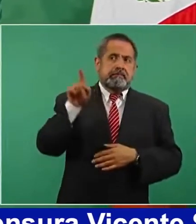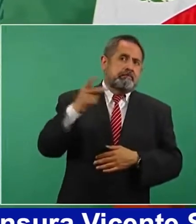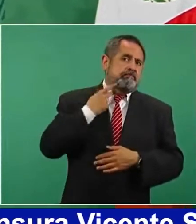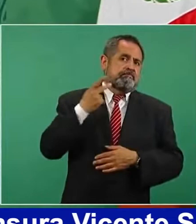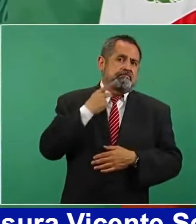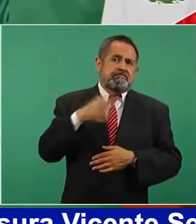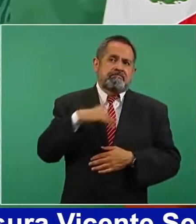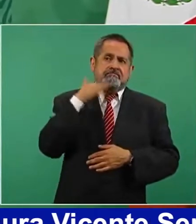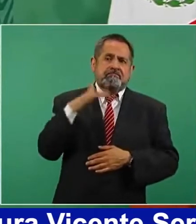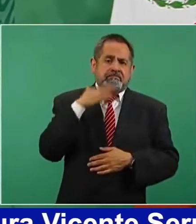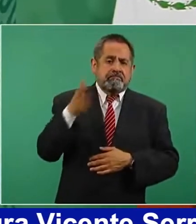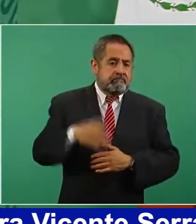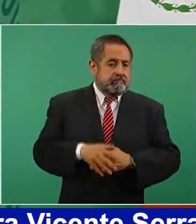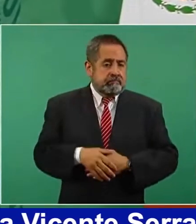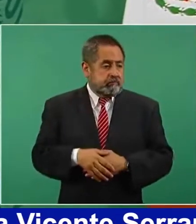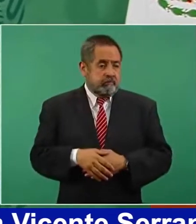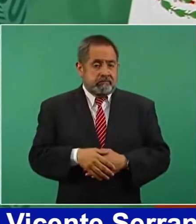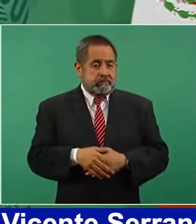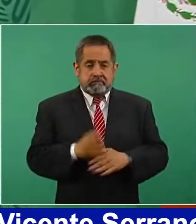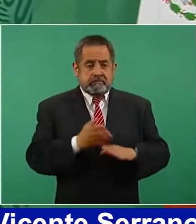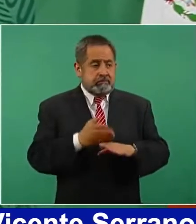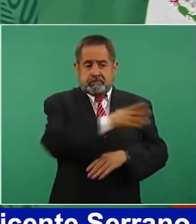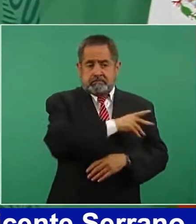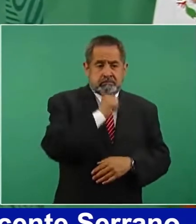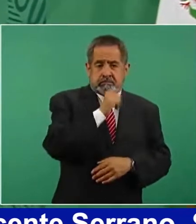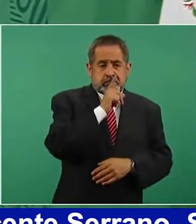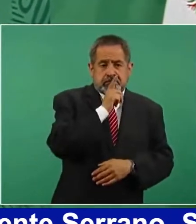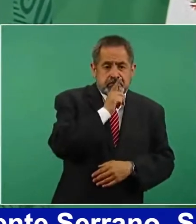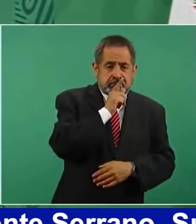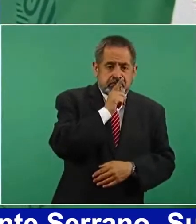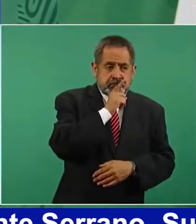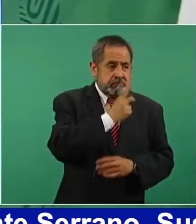tanto daño le hizo al país?